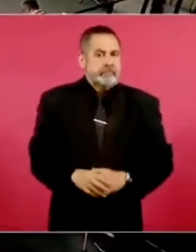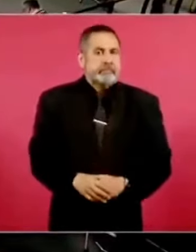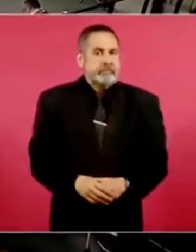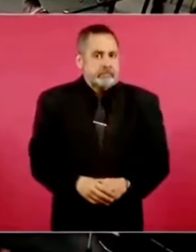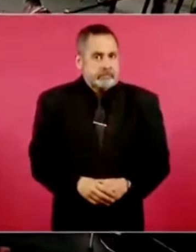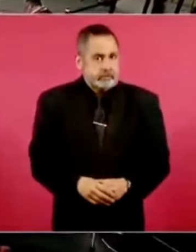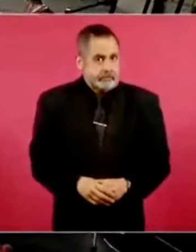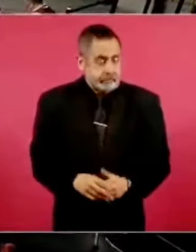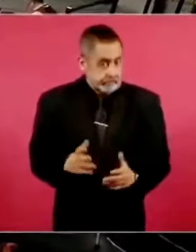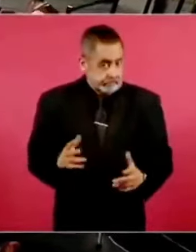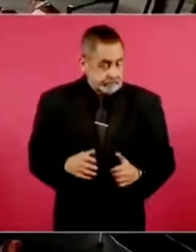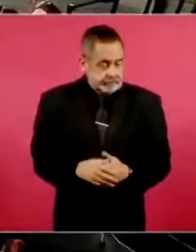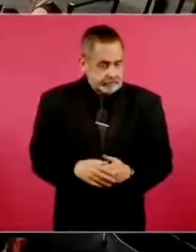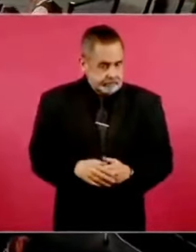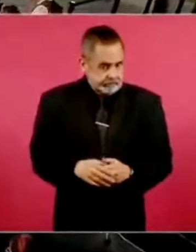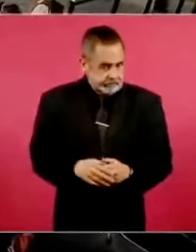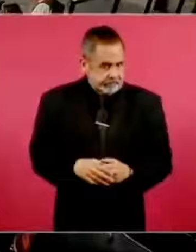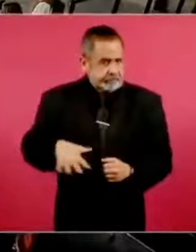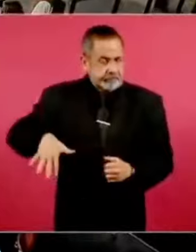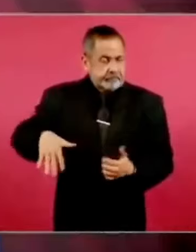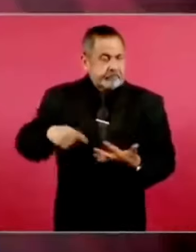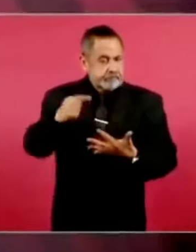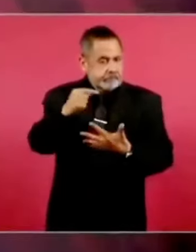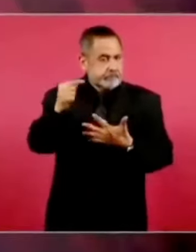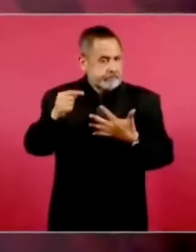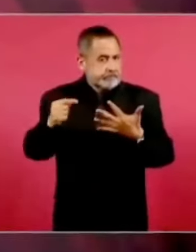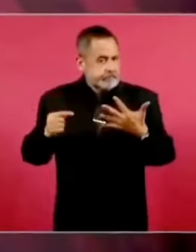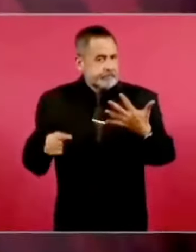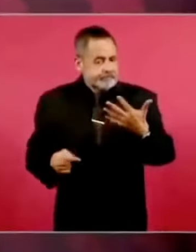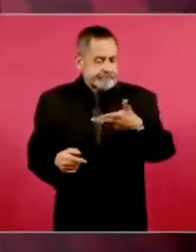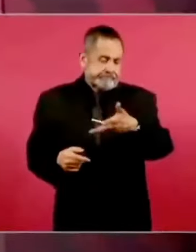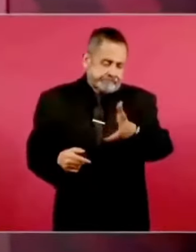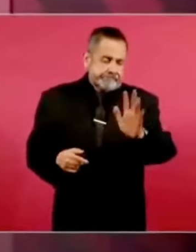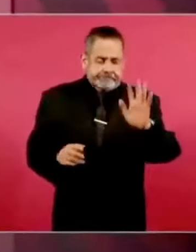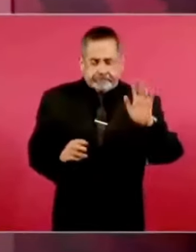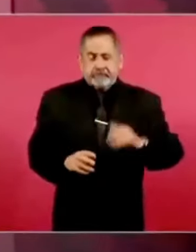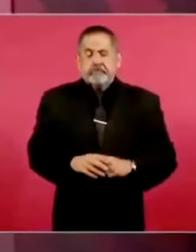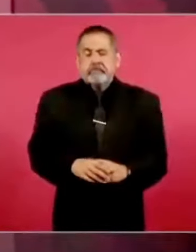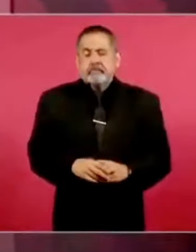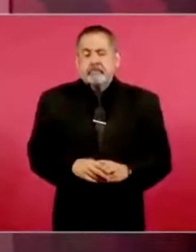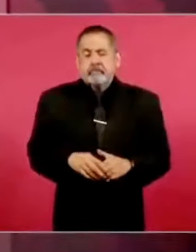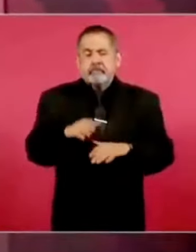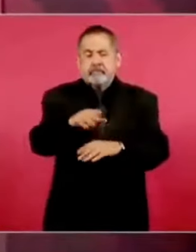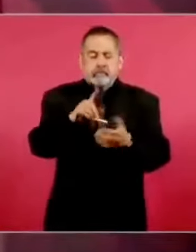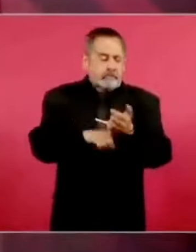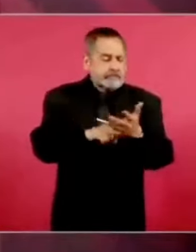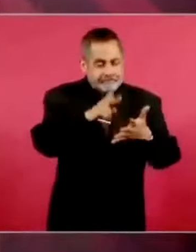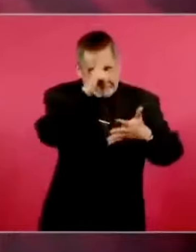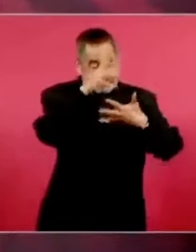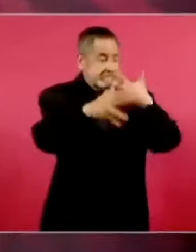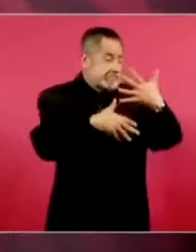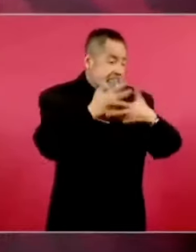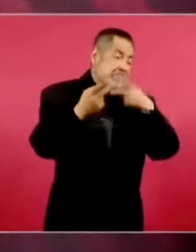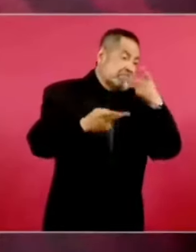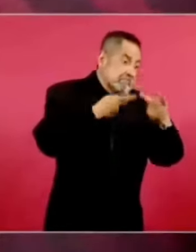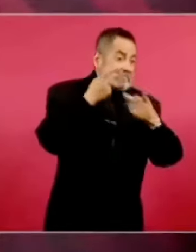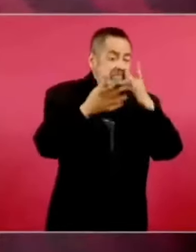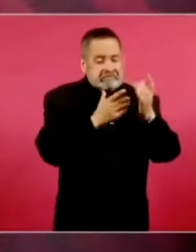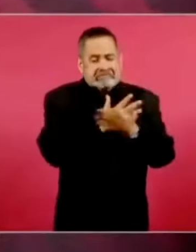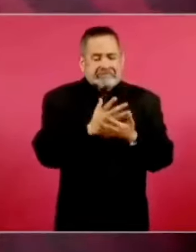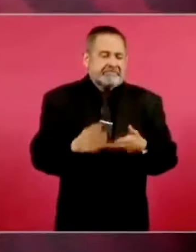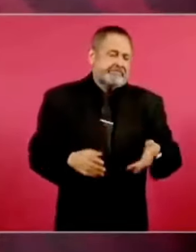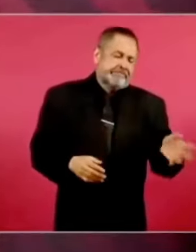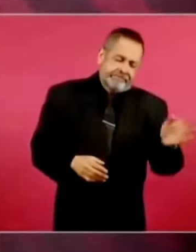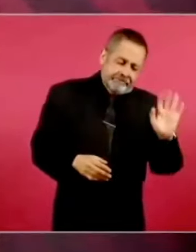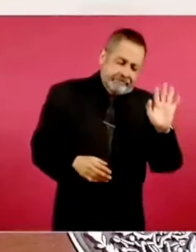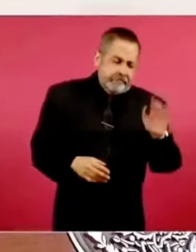Entonces, todo esto acerca de la violencia y demás, claro que